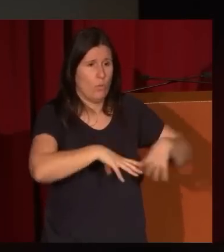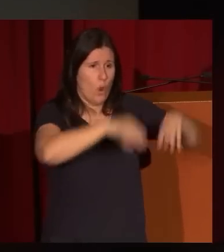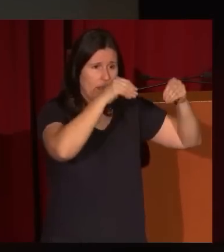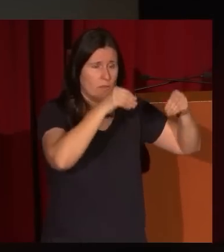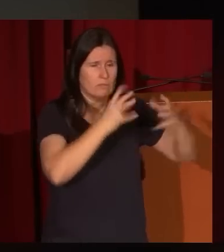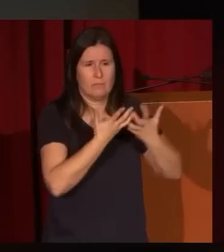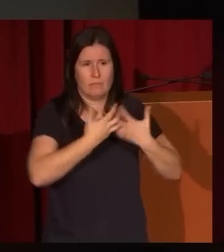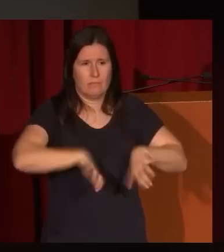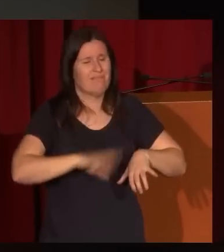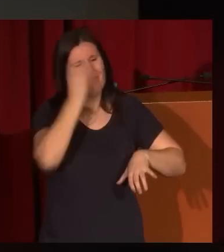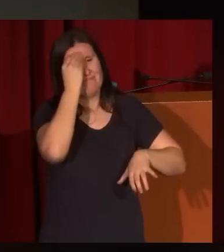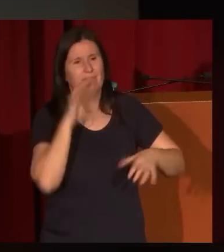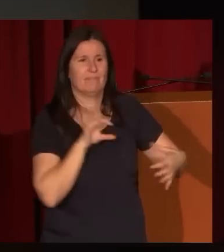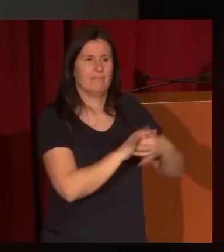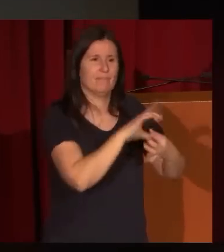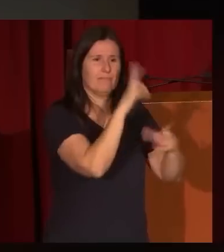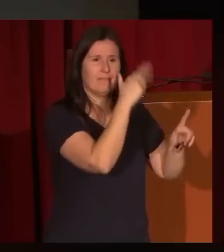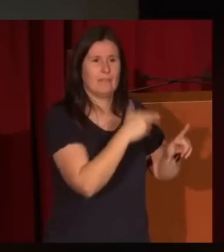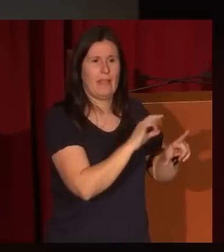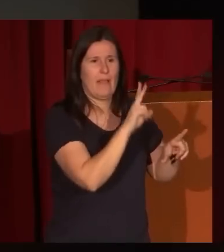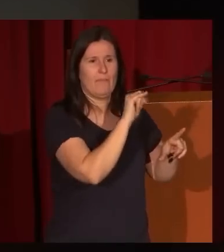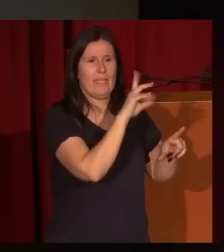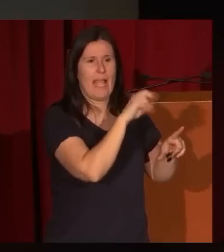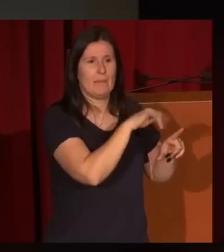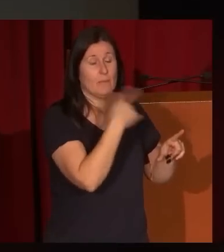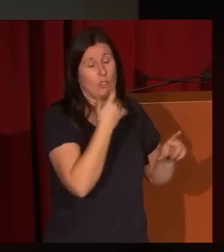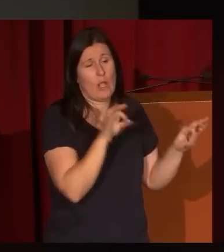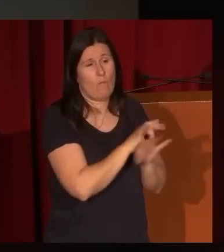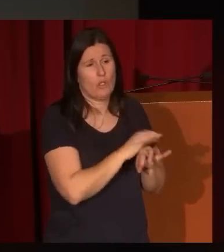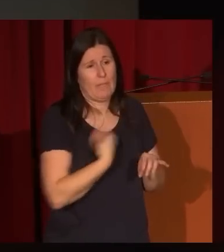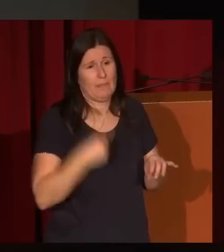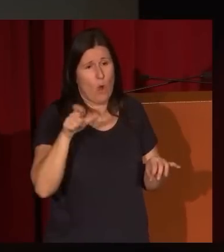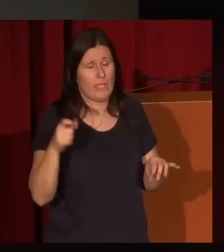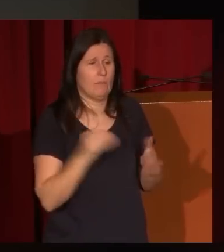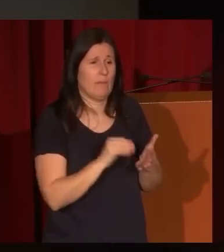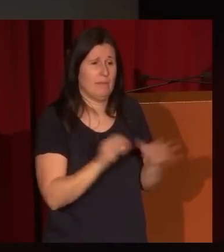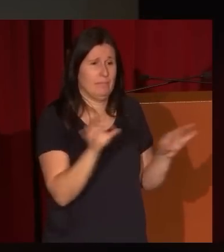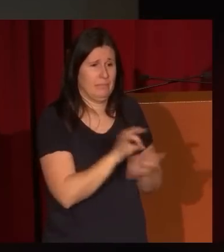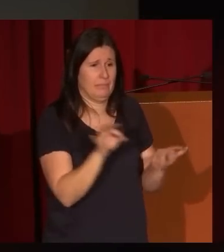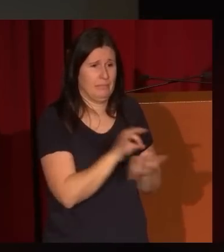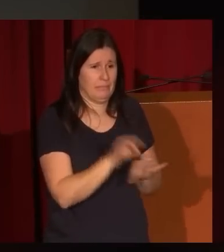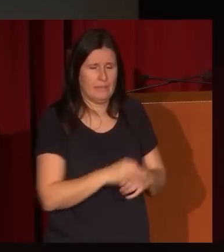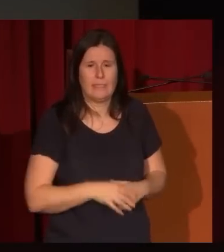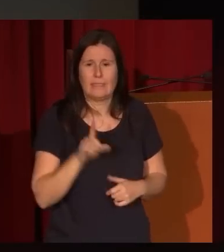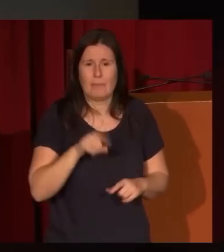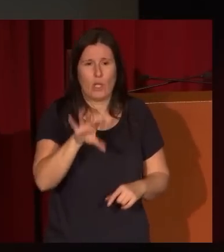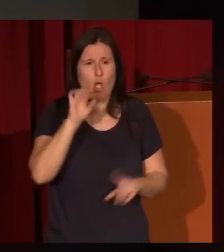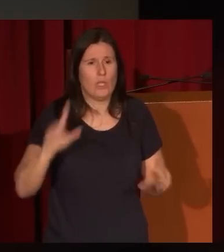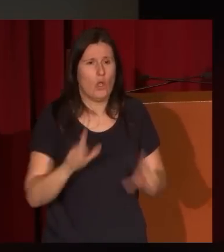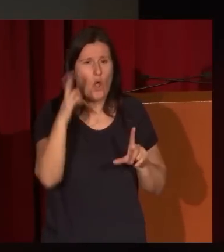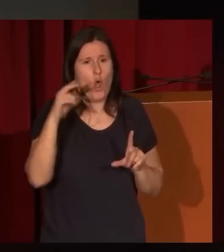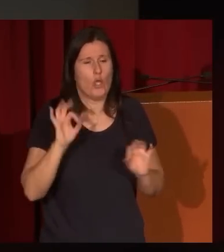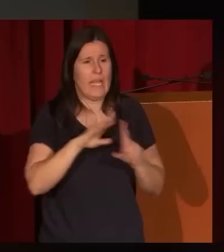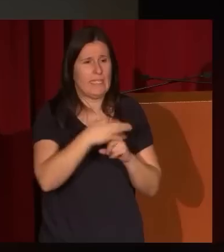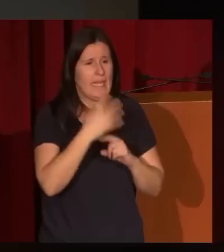automáticamente era obra de Pérez Villamil esa ha sido una de las confusiones que ha tenido este artista y bueno les traía también aquí otra escena